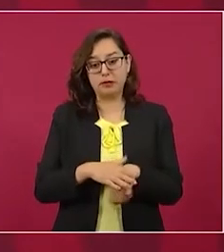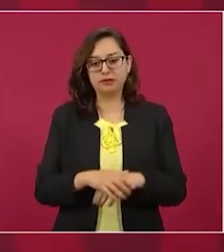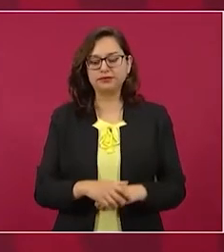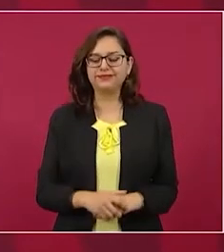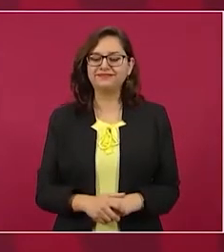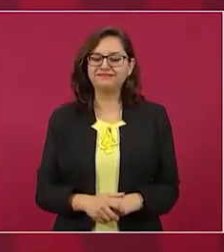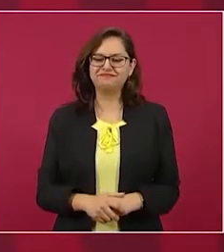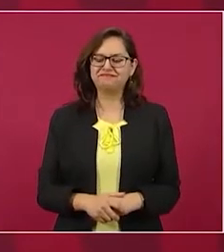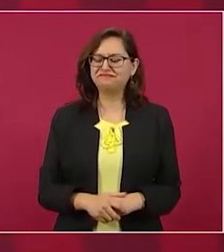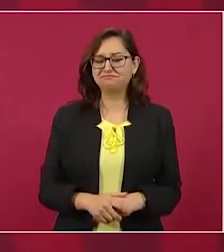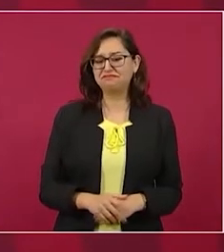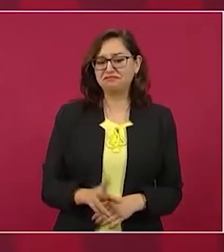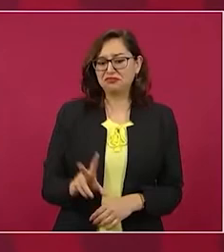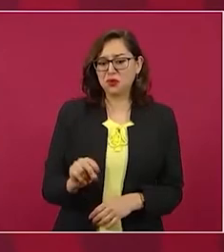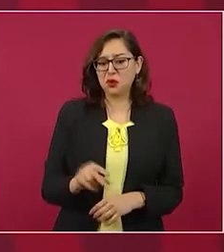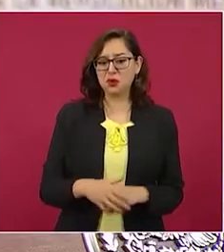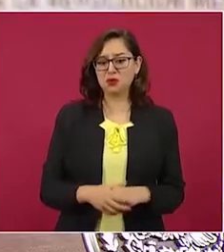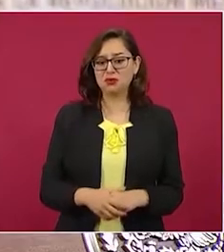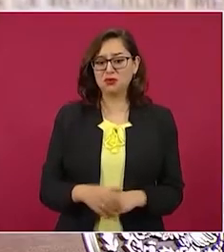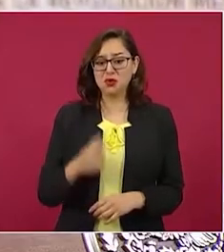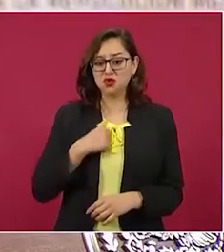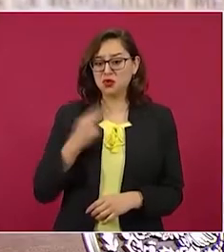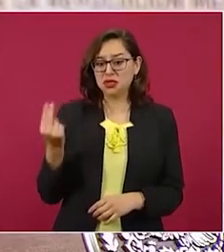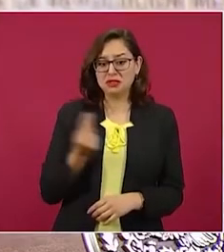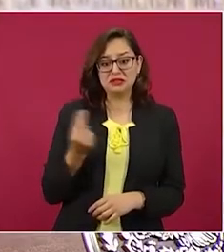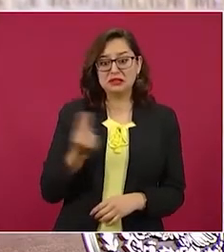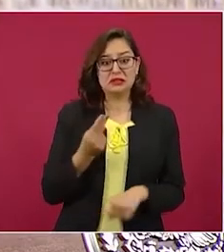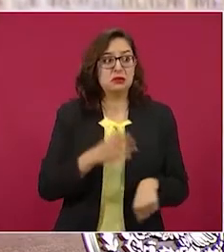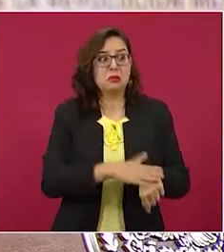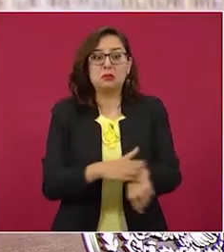fracaso en el mundo